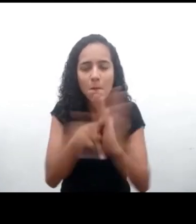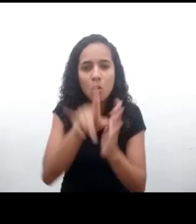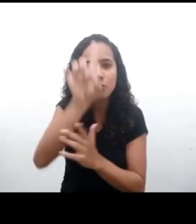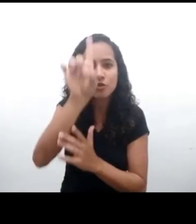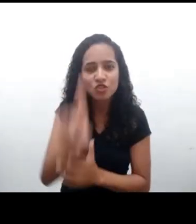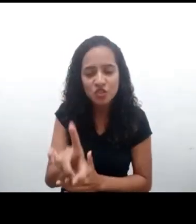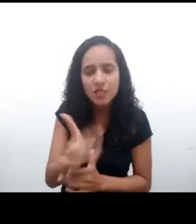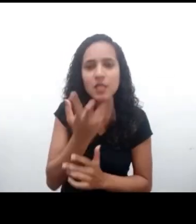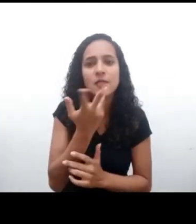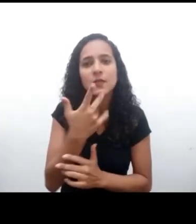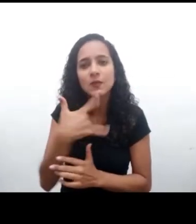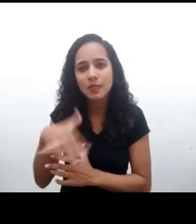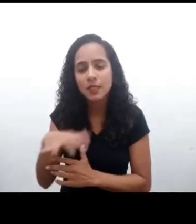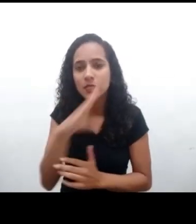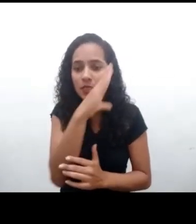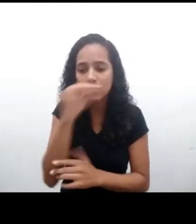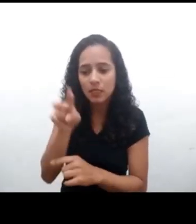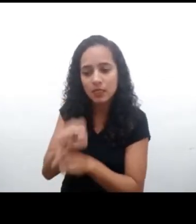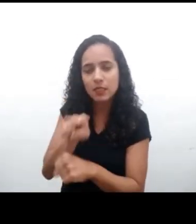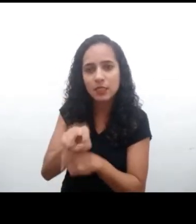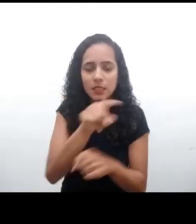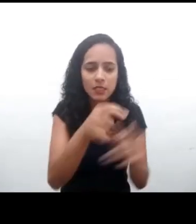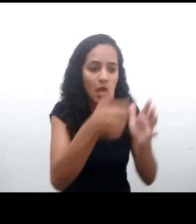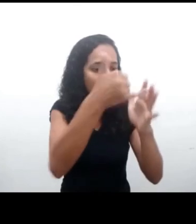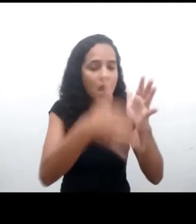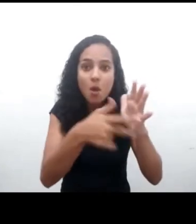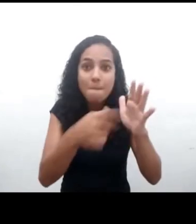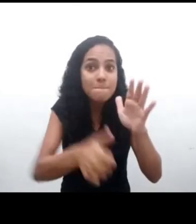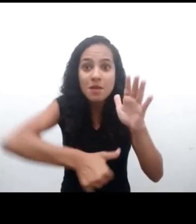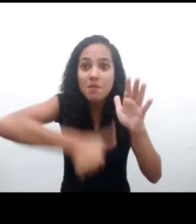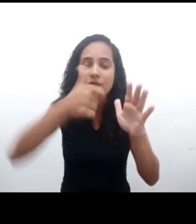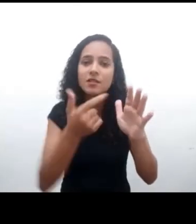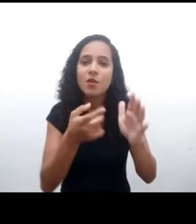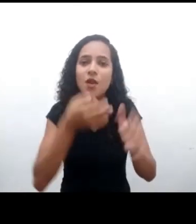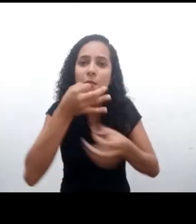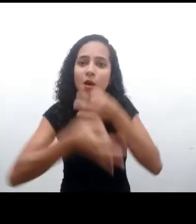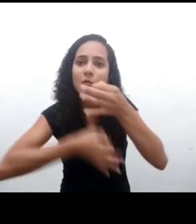los niños, de las niñas y adolescentes en diferentes pasajes del documento.